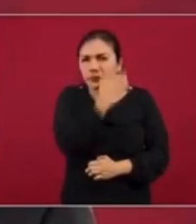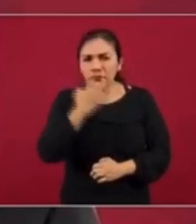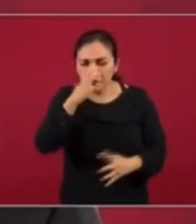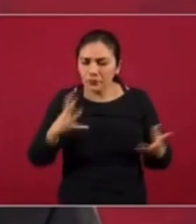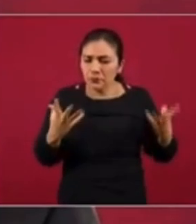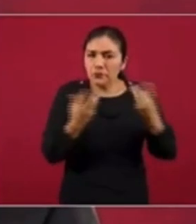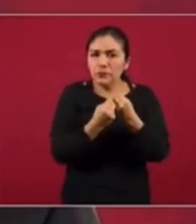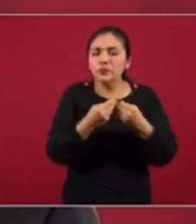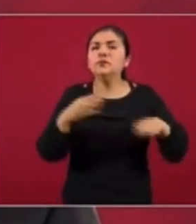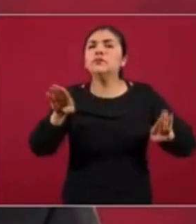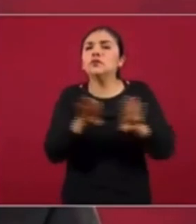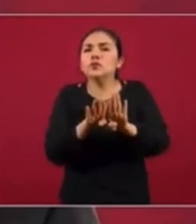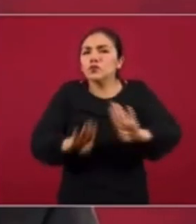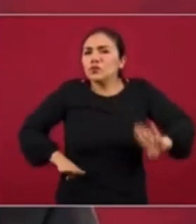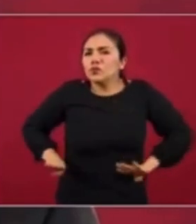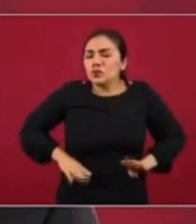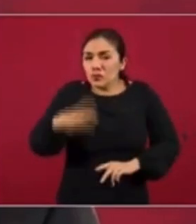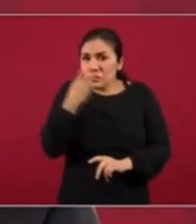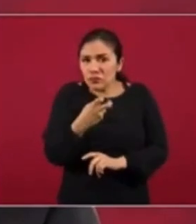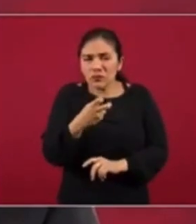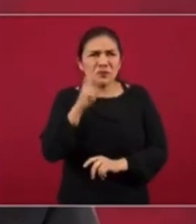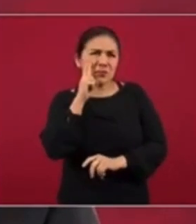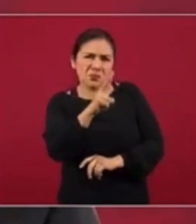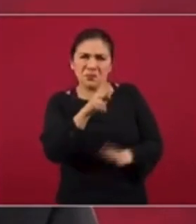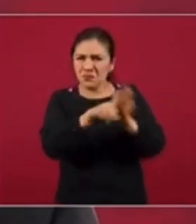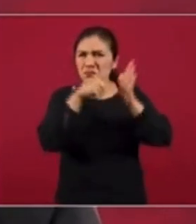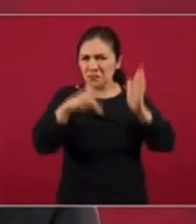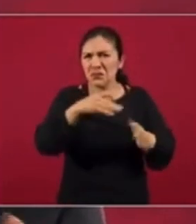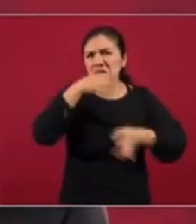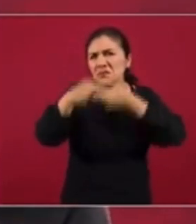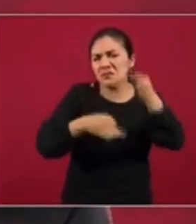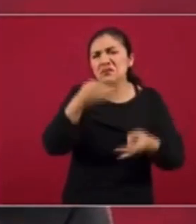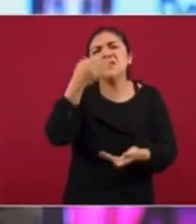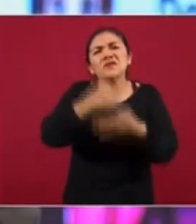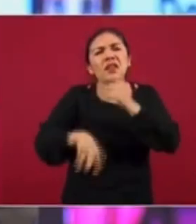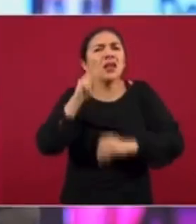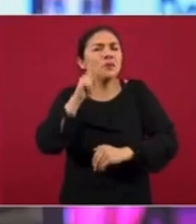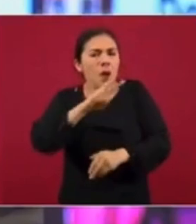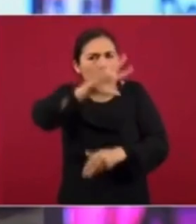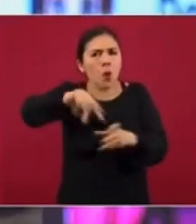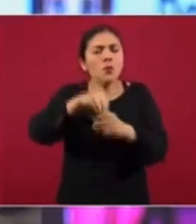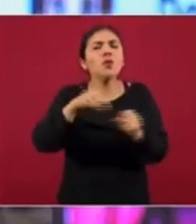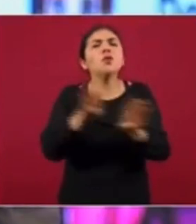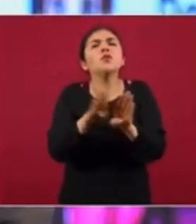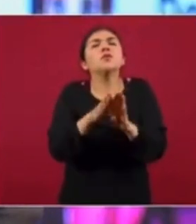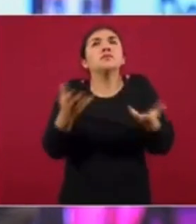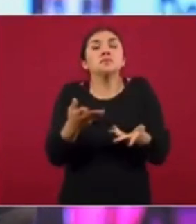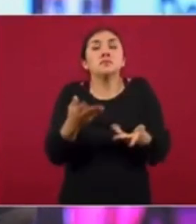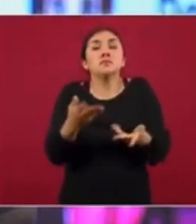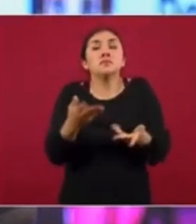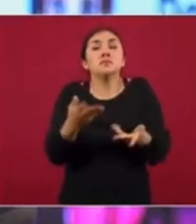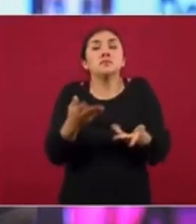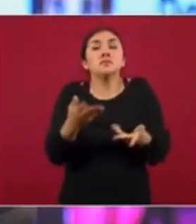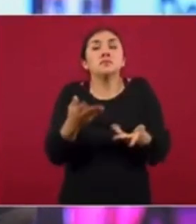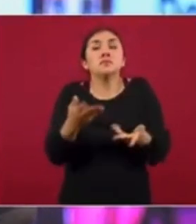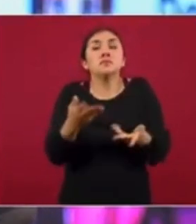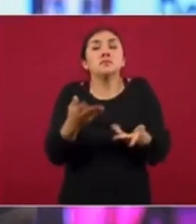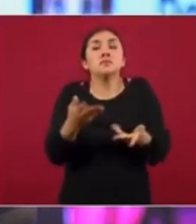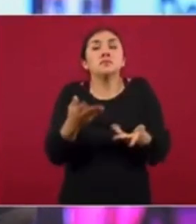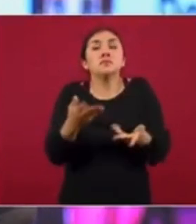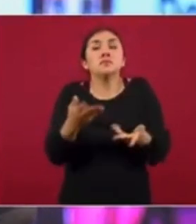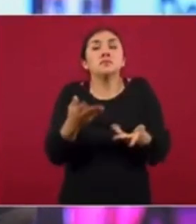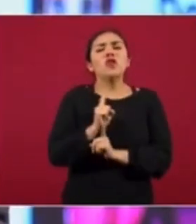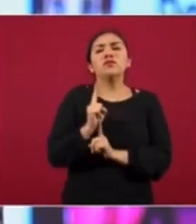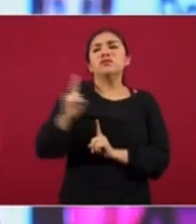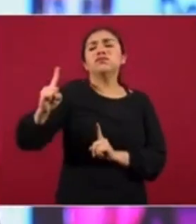Entonces, entre las múltiples imprecisiones de esa nota, incluye una visión de que la jefa de gobierno va por su cuenta